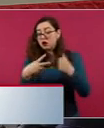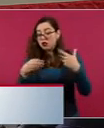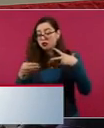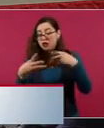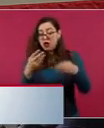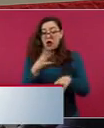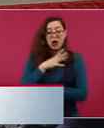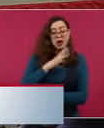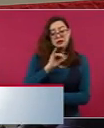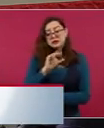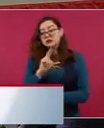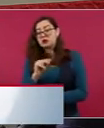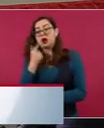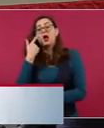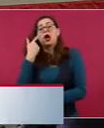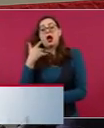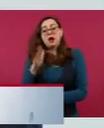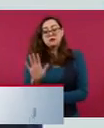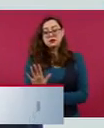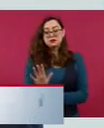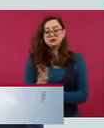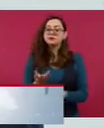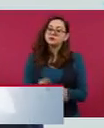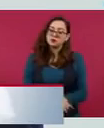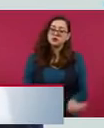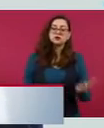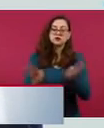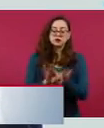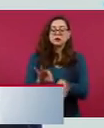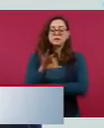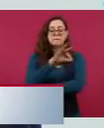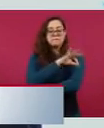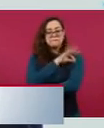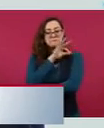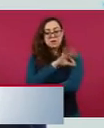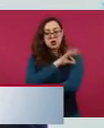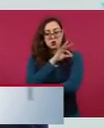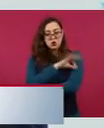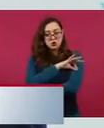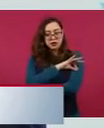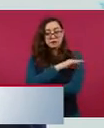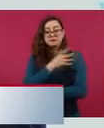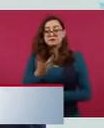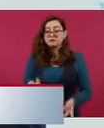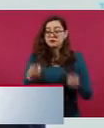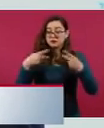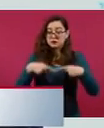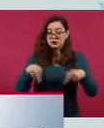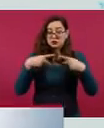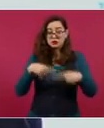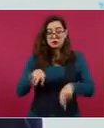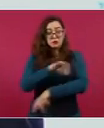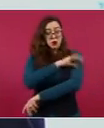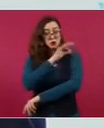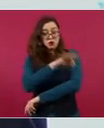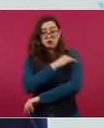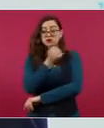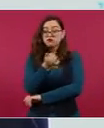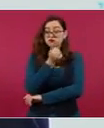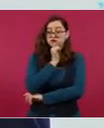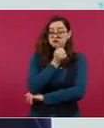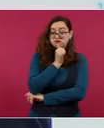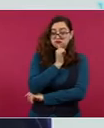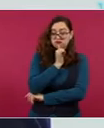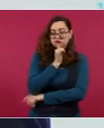refuerzos activamente en todo el país, las personas que no hayan recibido vacuna o no hayan tenido el refuerzo correspondiente